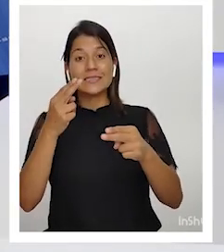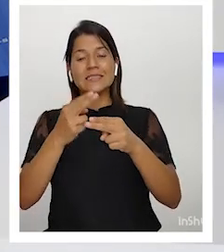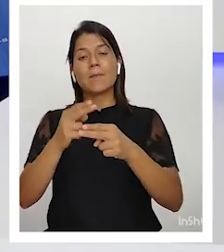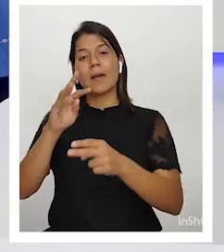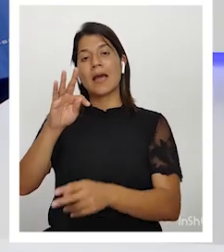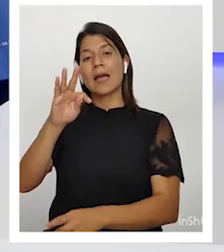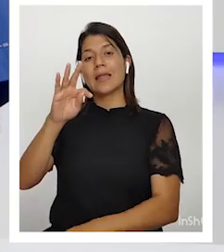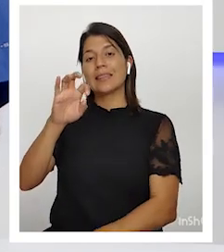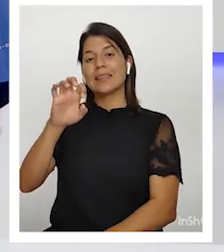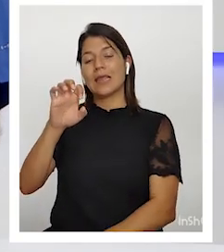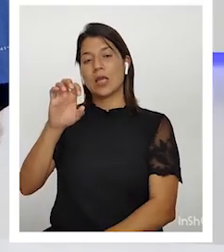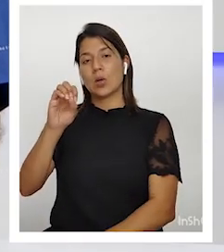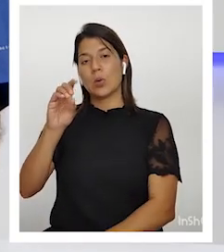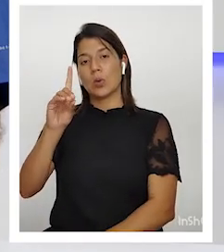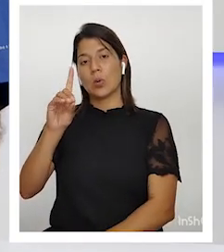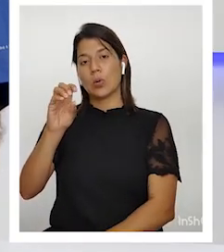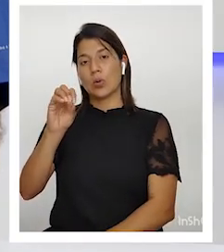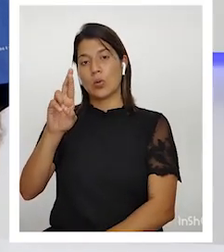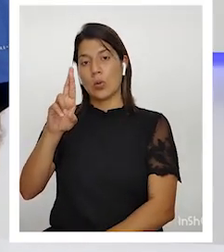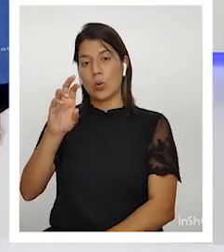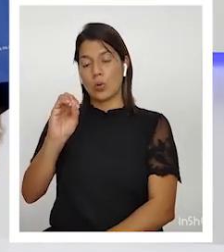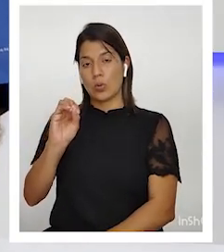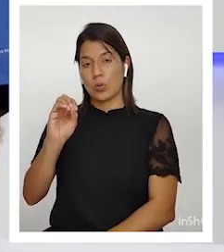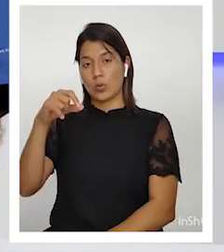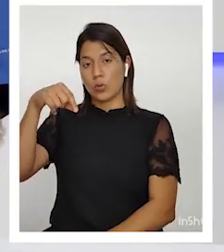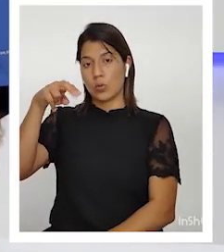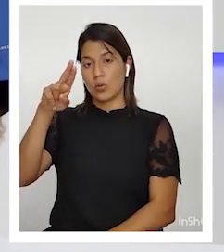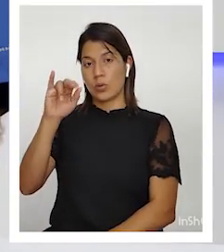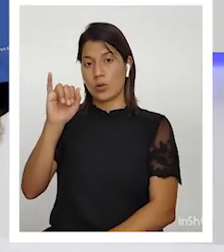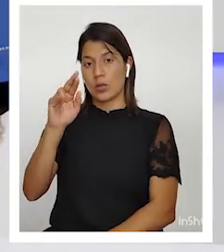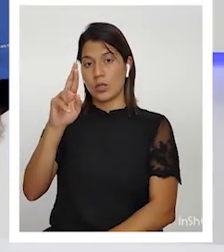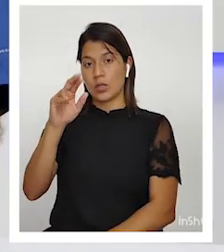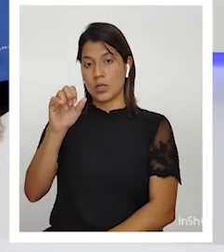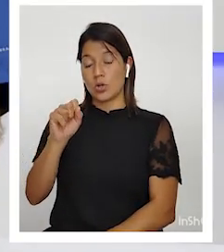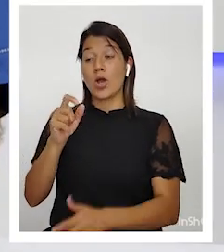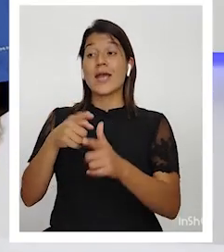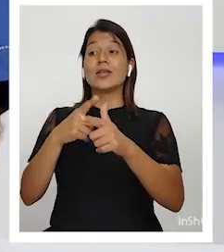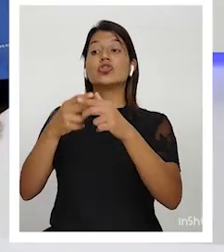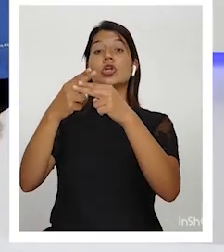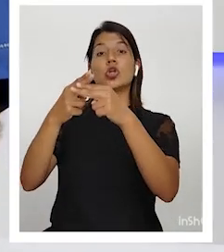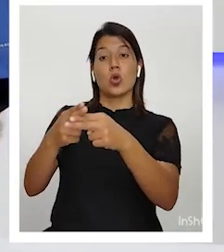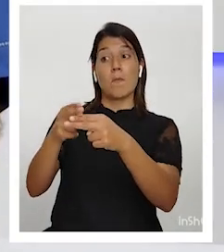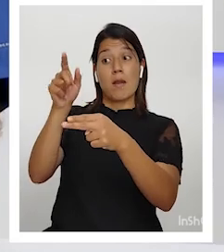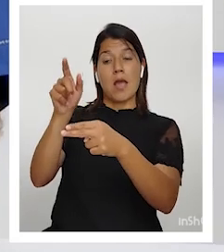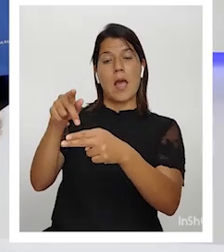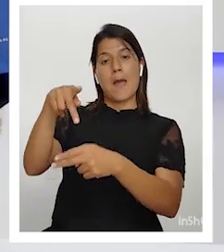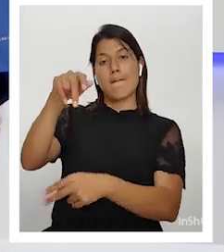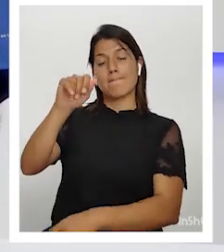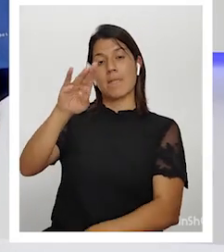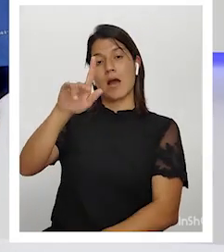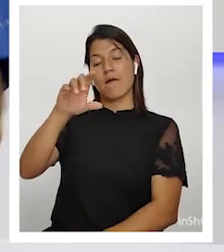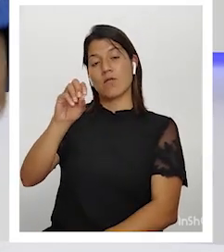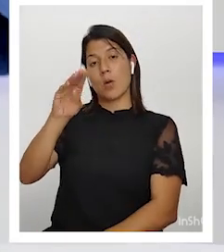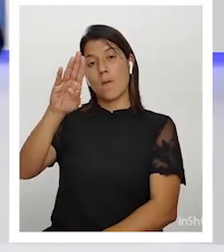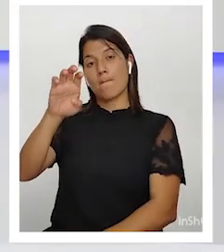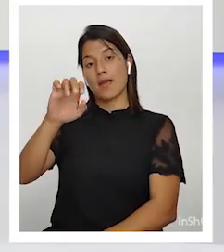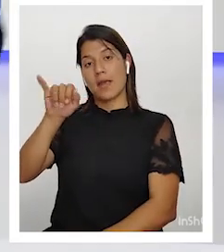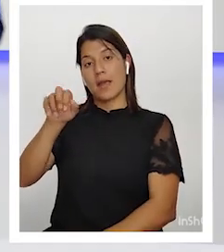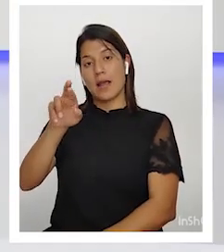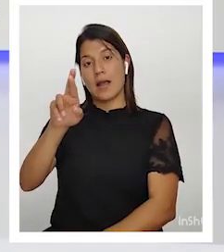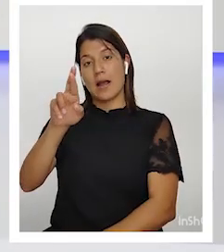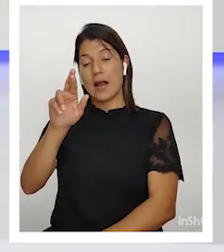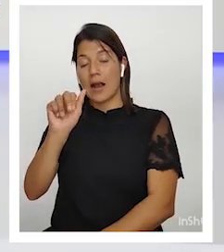Quirós, y nombra a Pablo Bejarano, que era el dirigente, funcionario de honor en delito, que le dice,